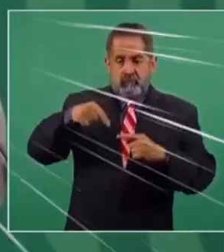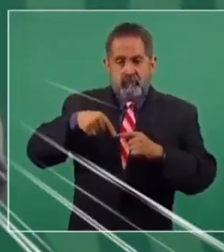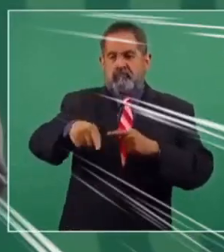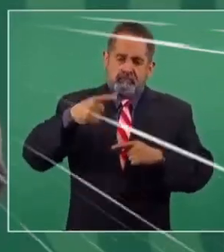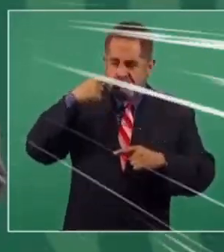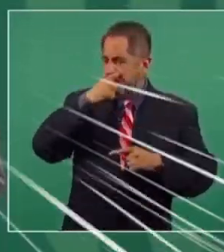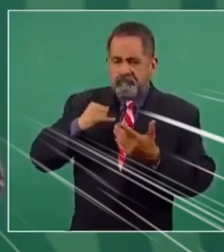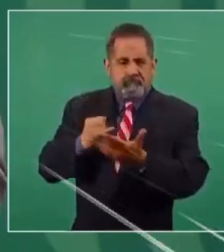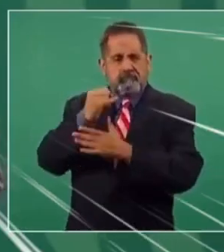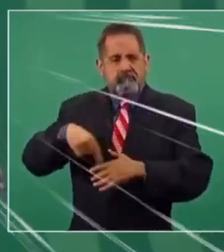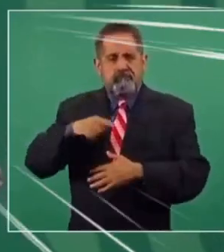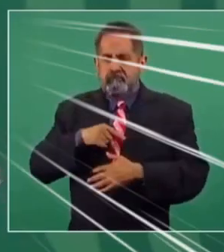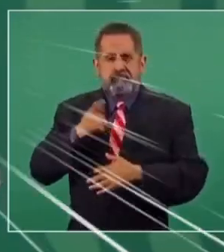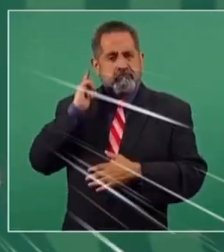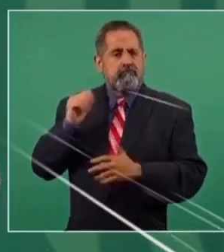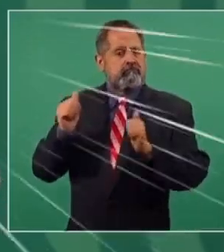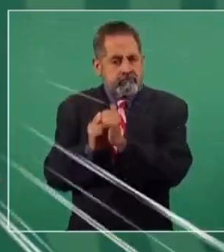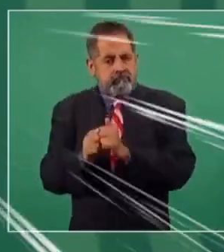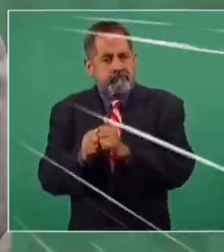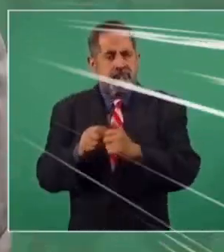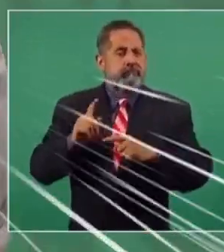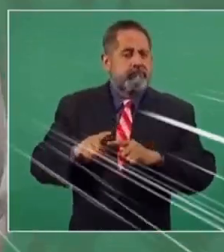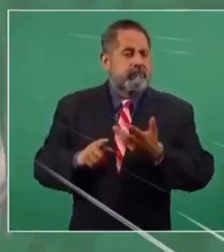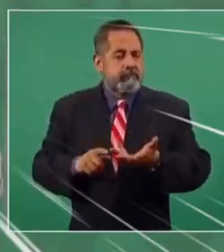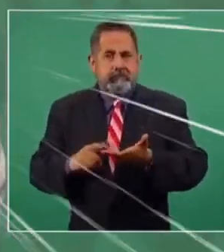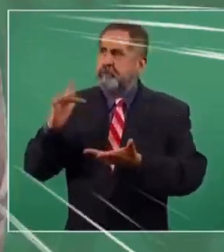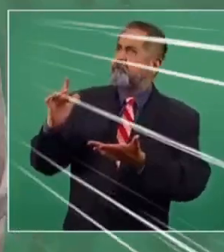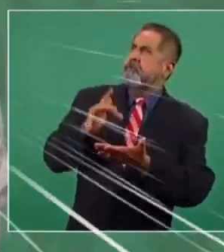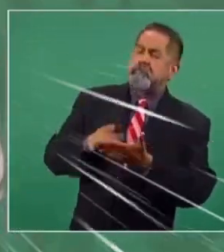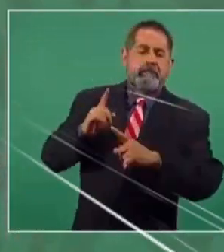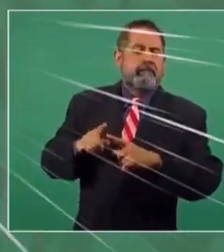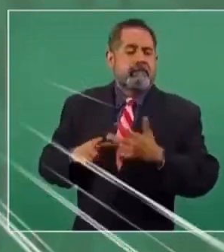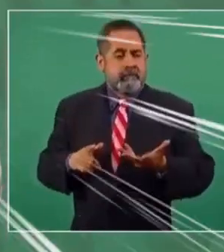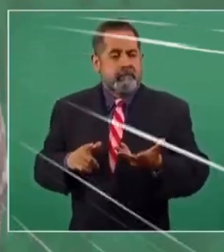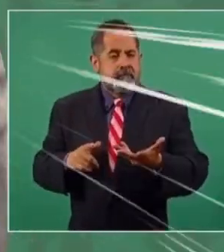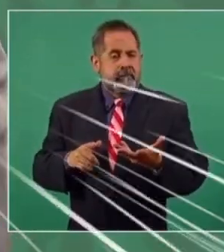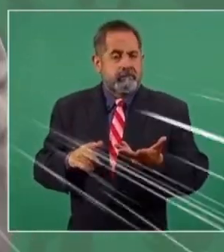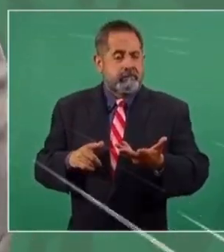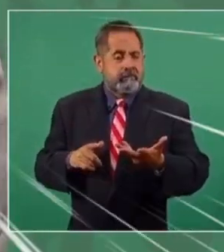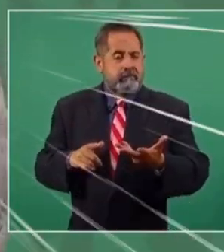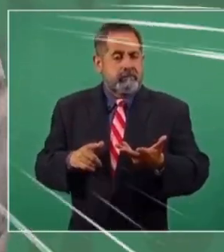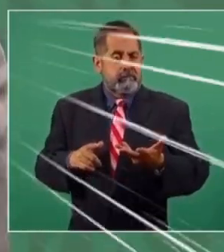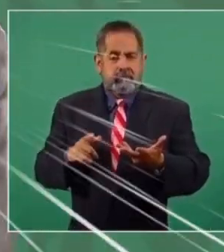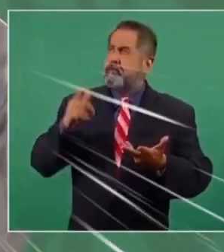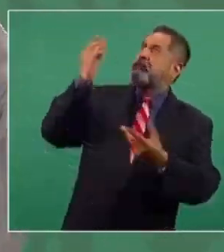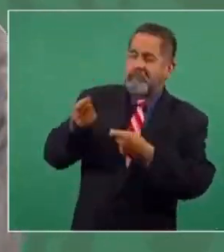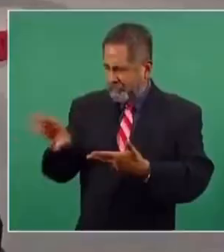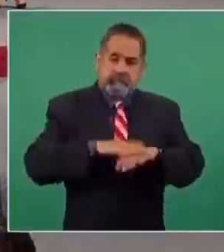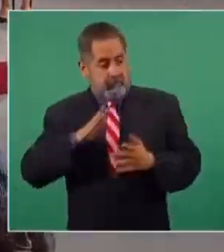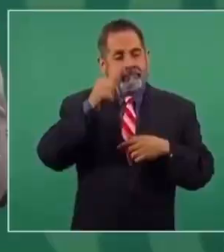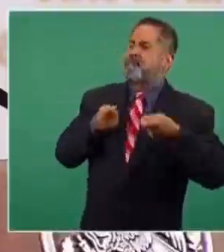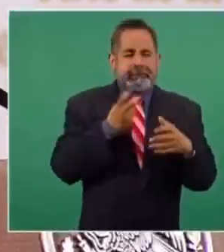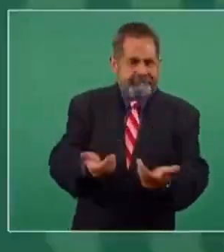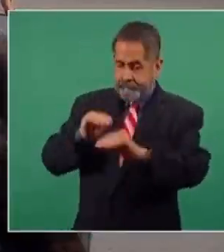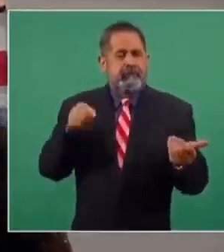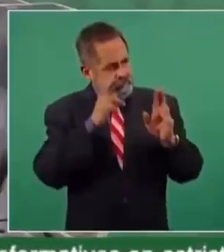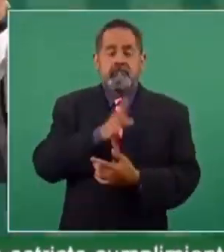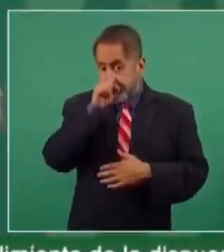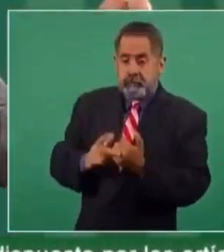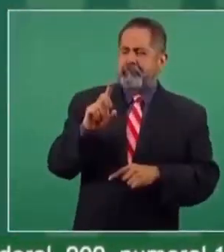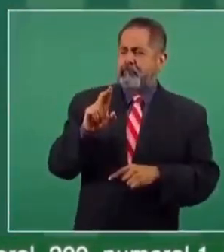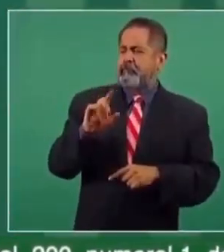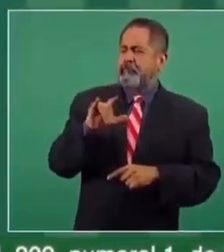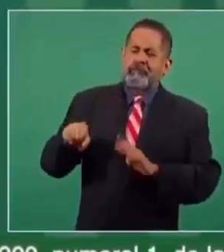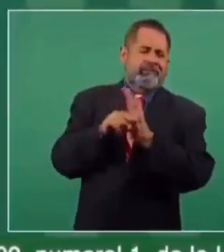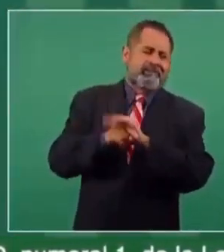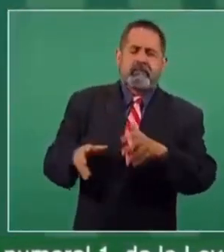esta decisión contemos con el apoyo de la Divina Providencia. Unos momentos después.